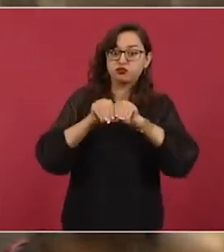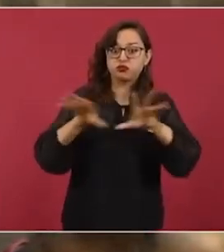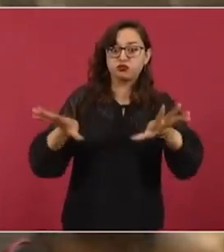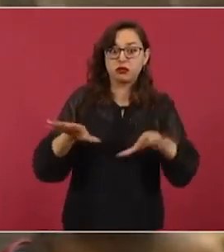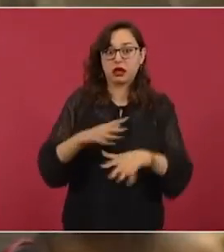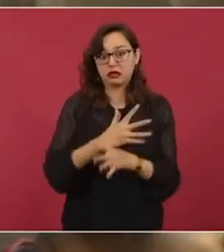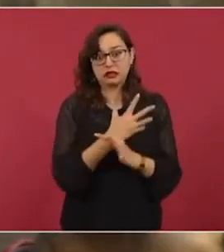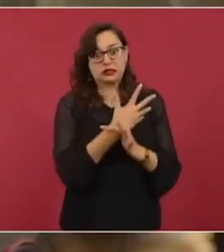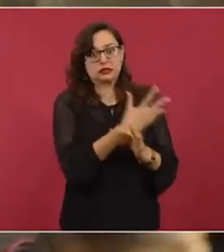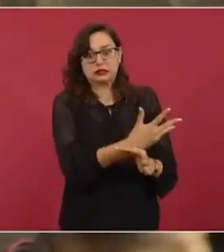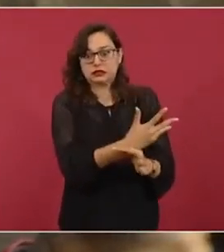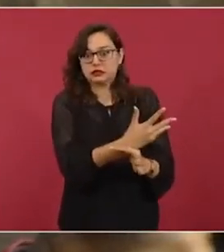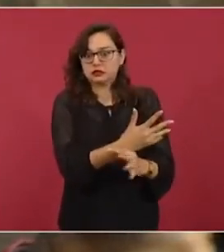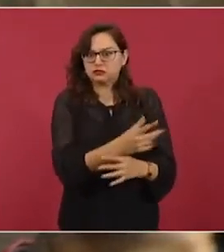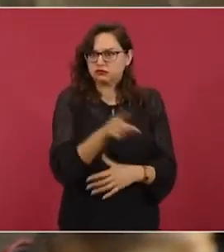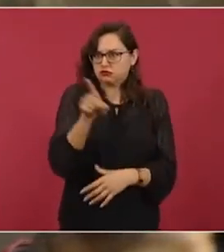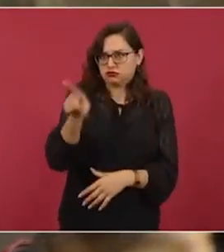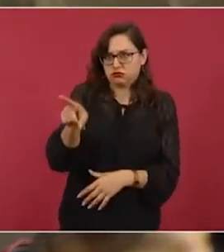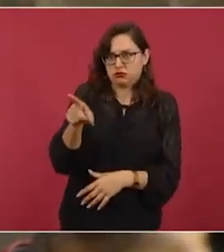critican su gobierno.